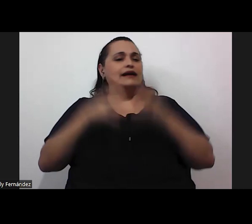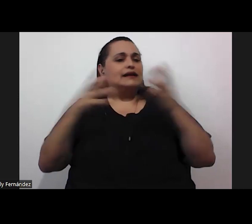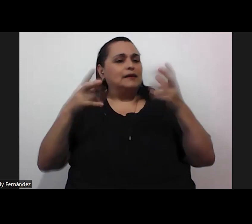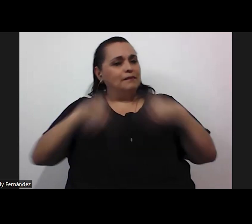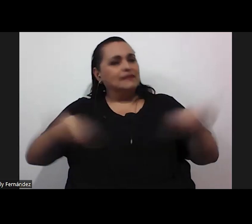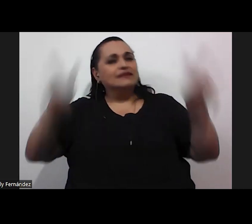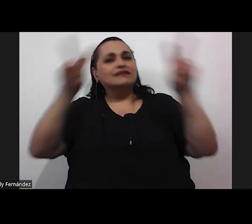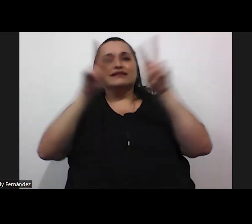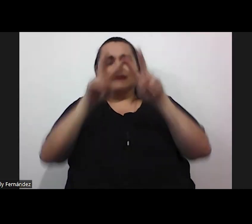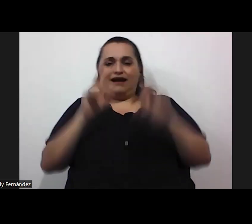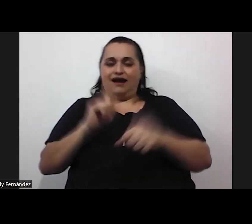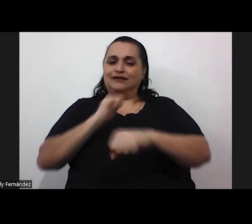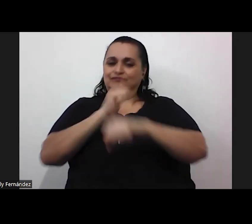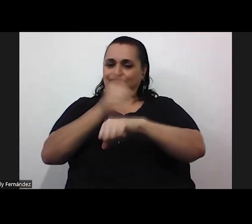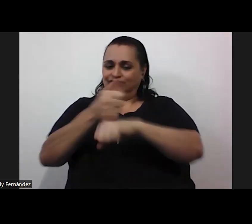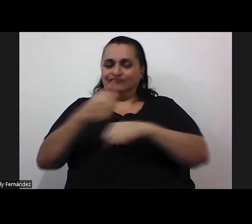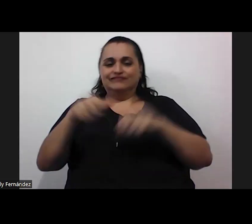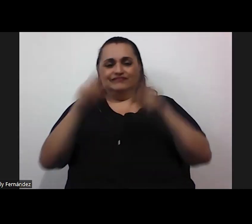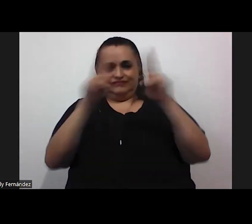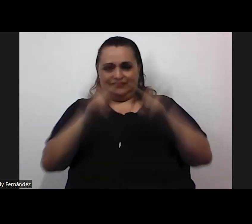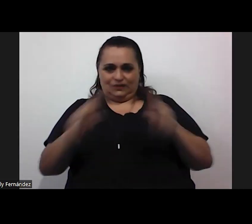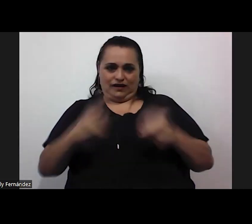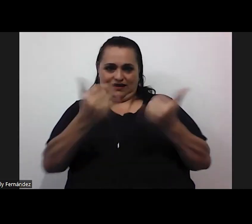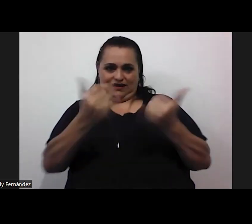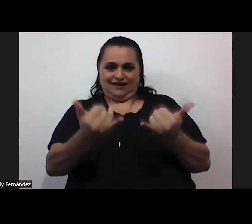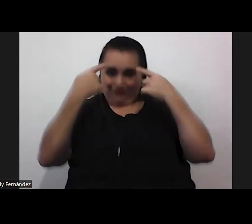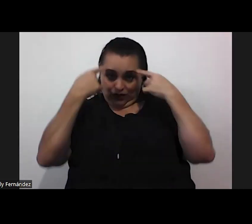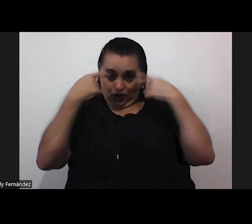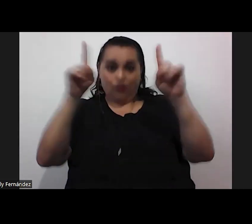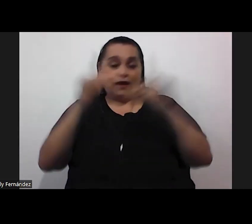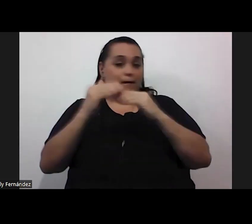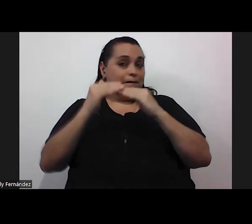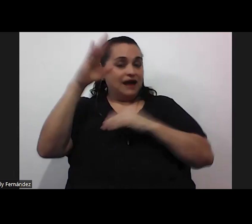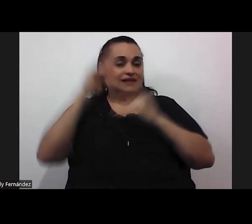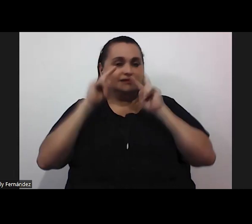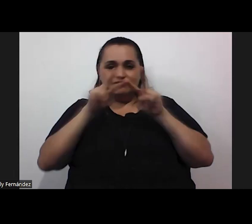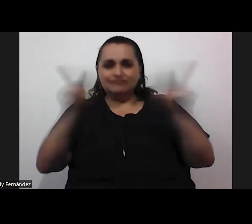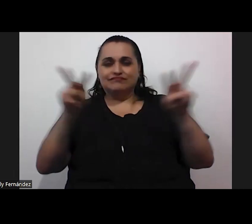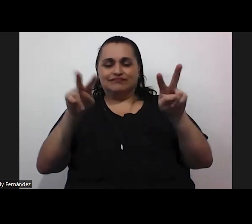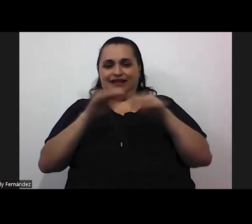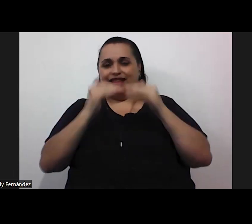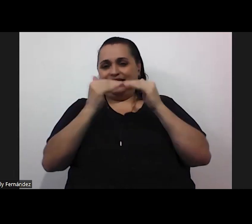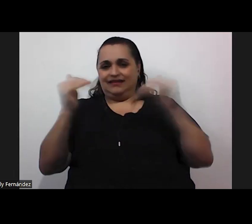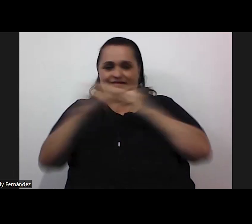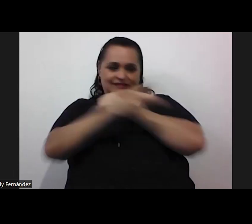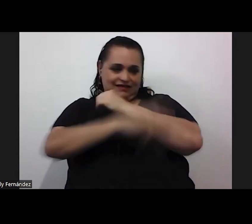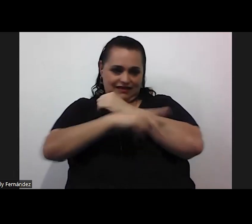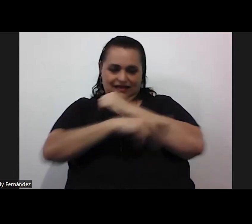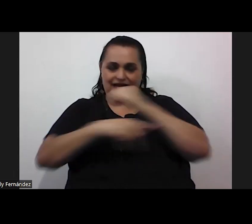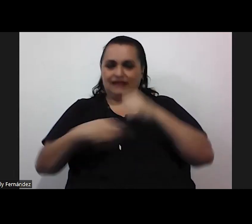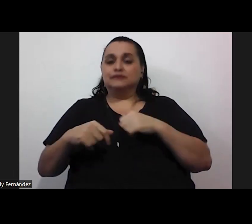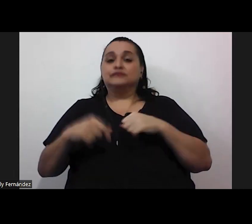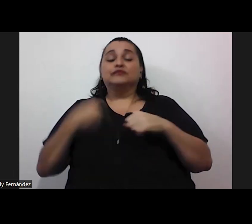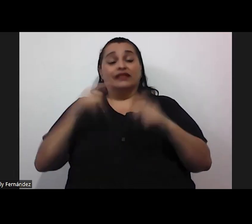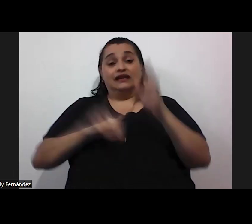la implementación de estas herramientas virtuales que nos permiten lograr una mayor cobertura a nivel nacional. Para el desarrollo de la